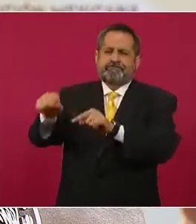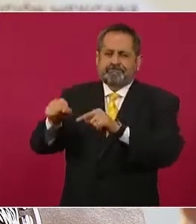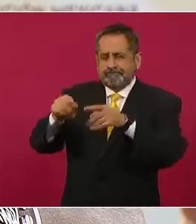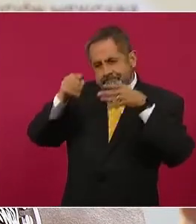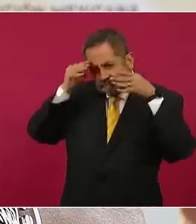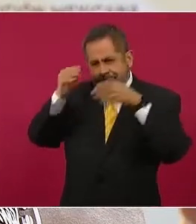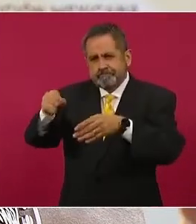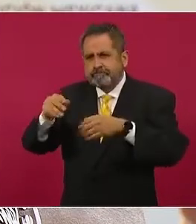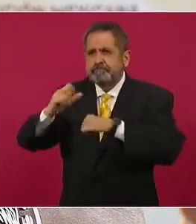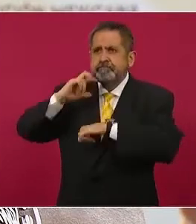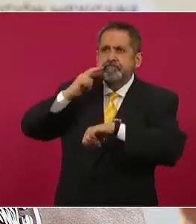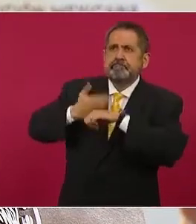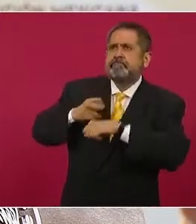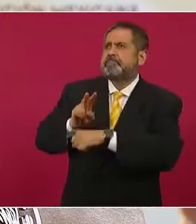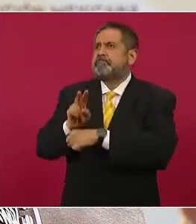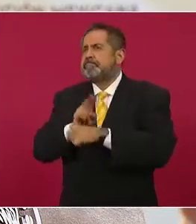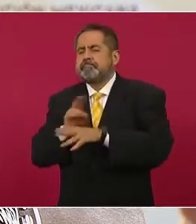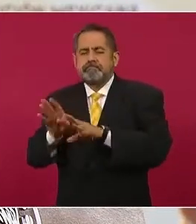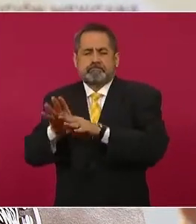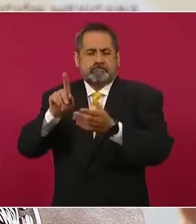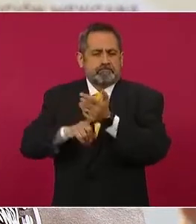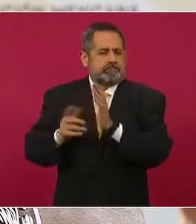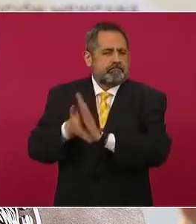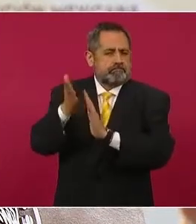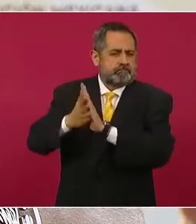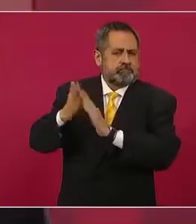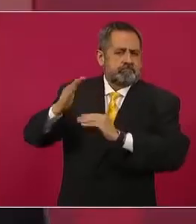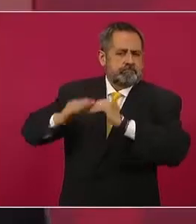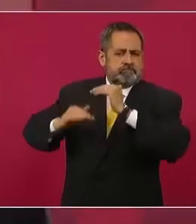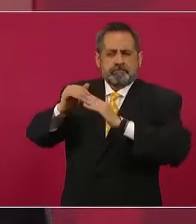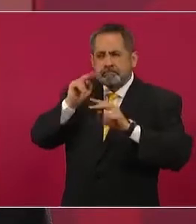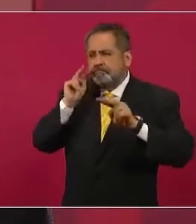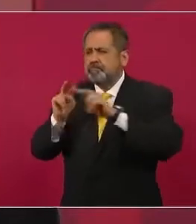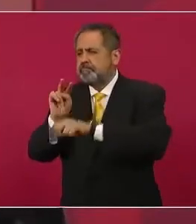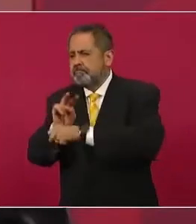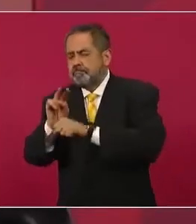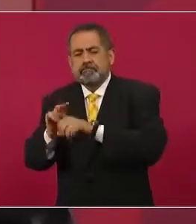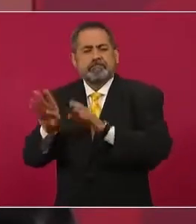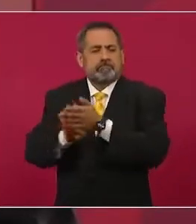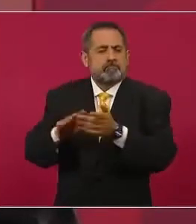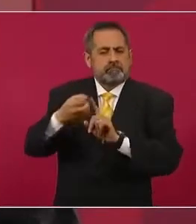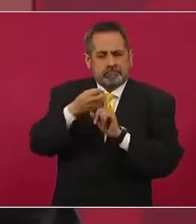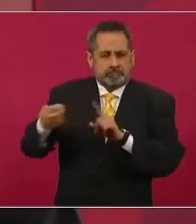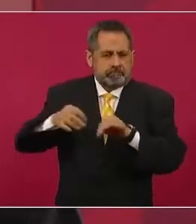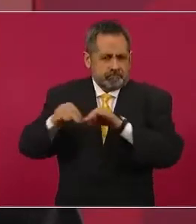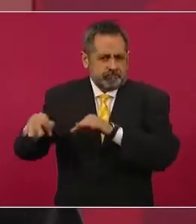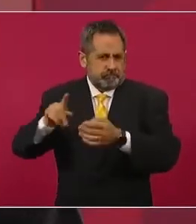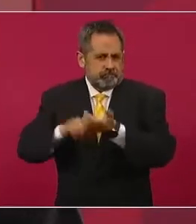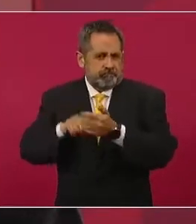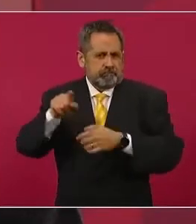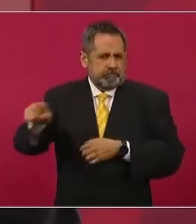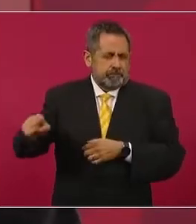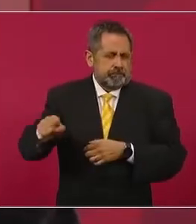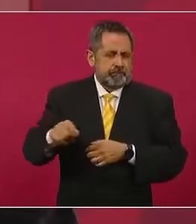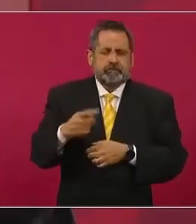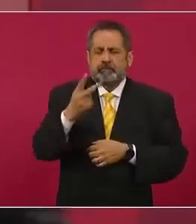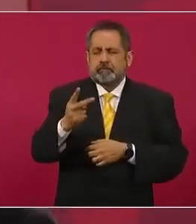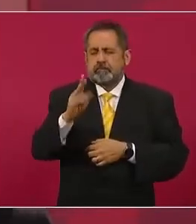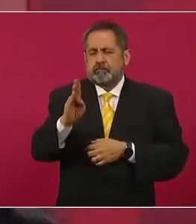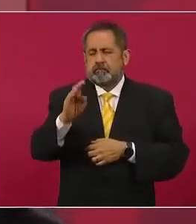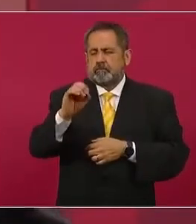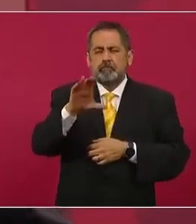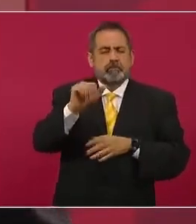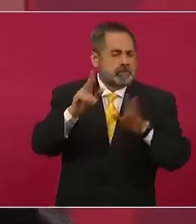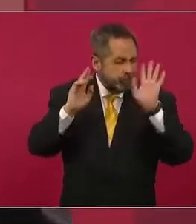dirigir la construcción y supervisar, coordinar los trabajos de la construcción de la refinería a dos